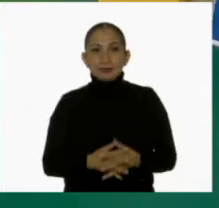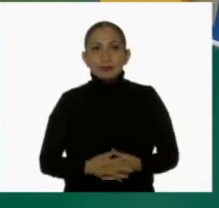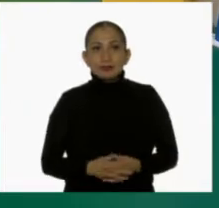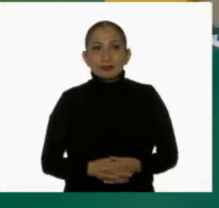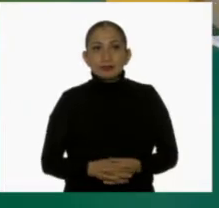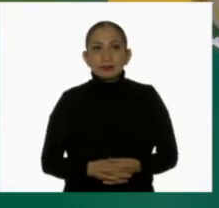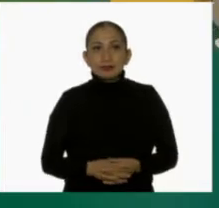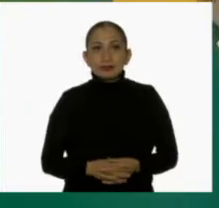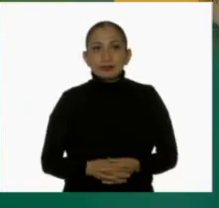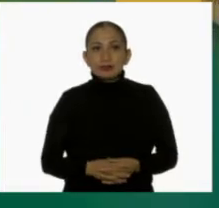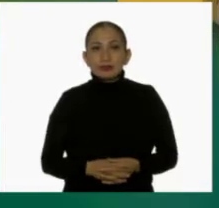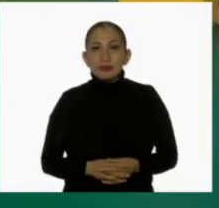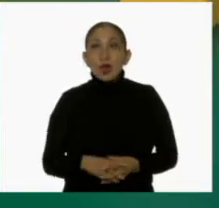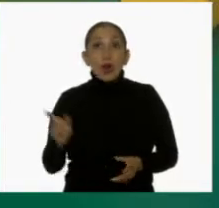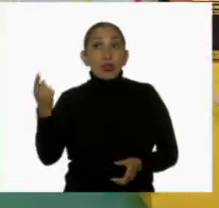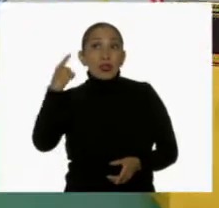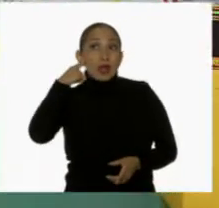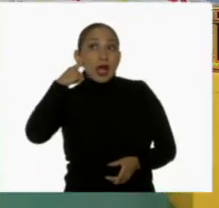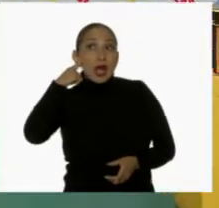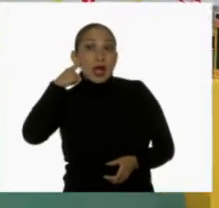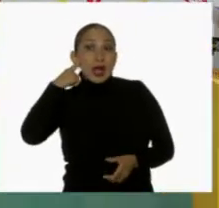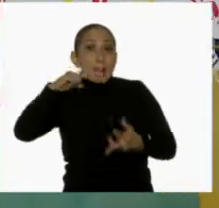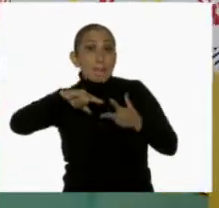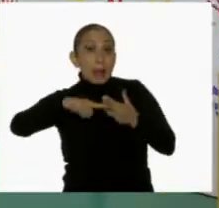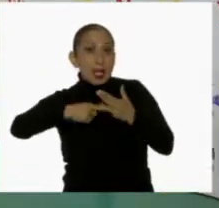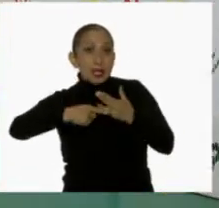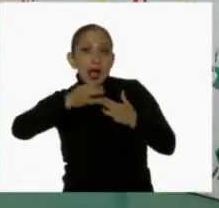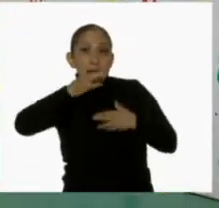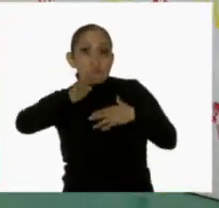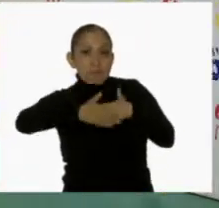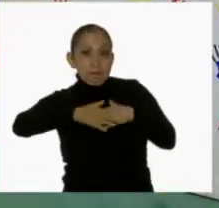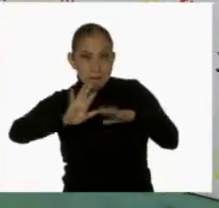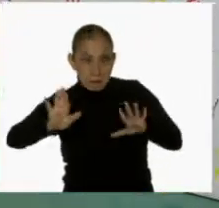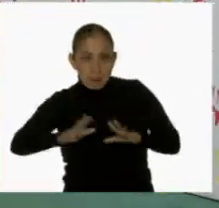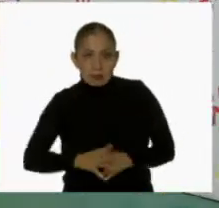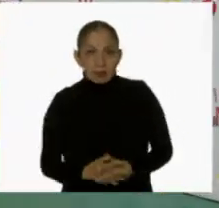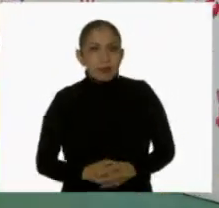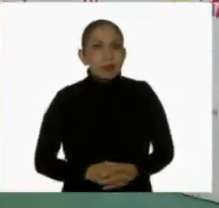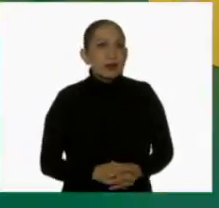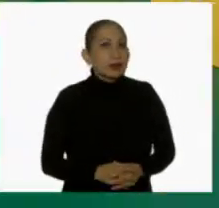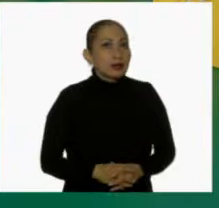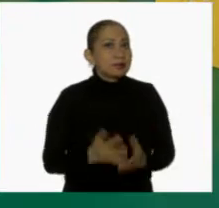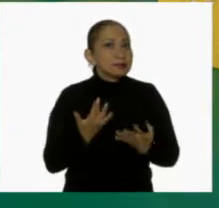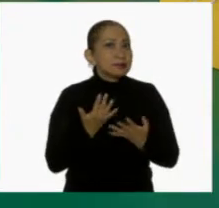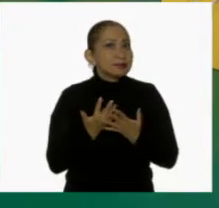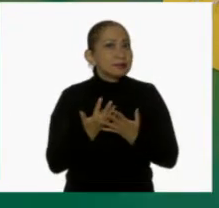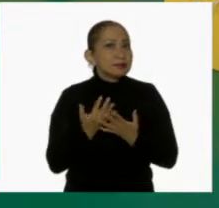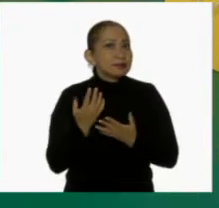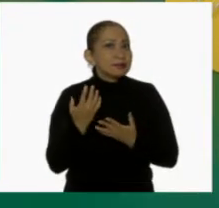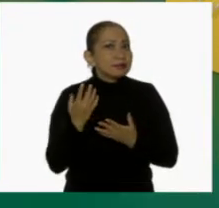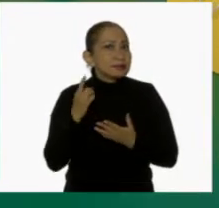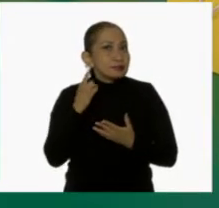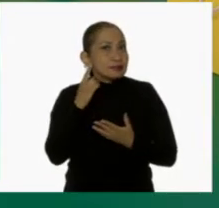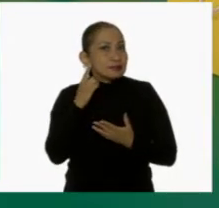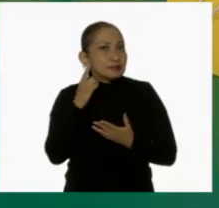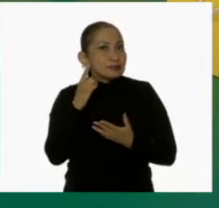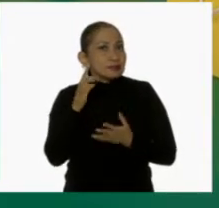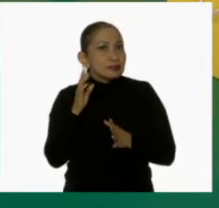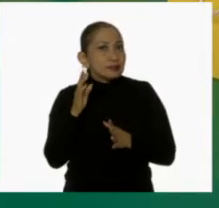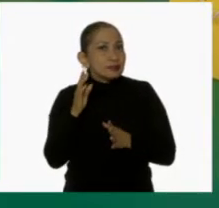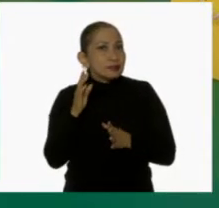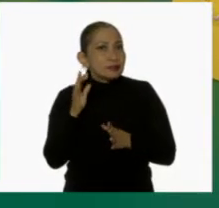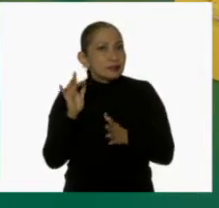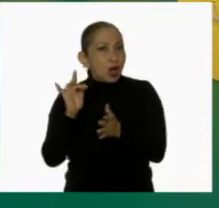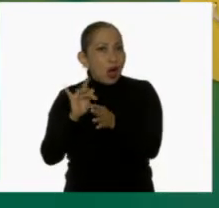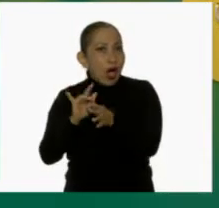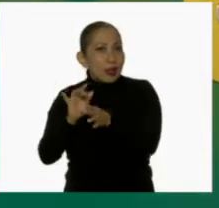En cuanto suene la señal, comenzamos. A ver, esperamos la señal. esperar una señal. Tocando el